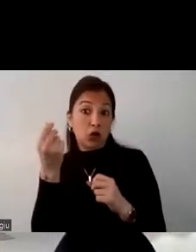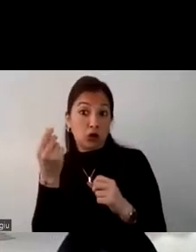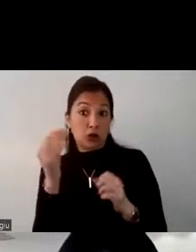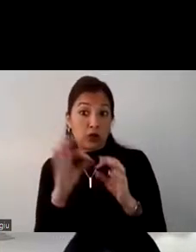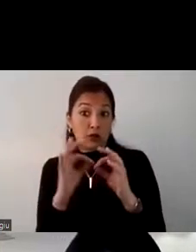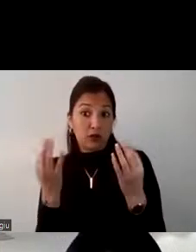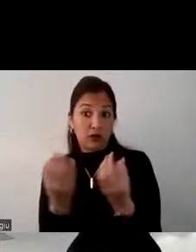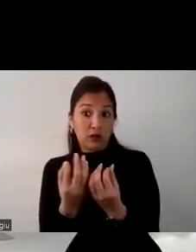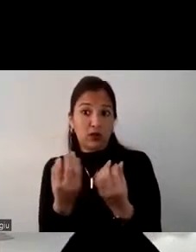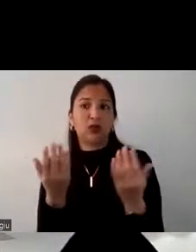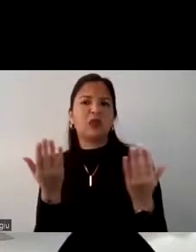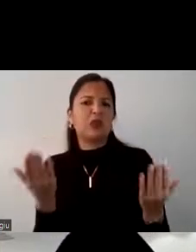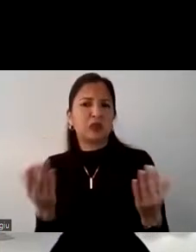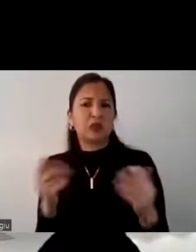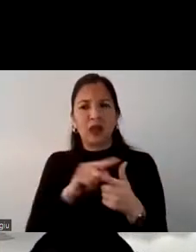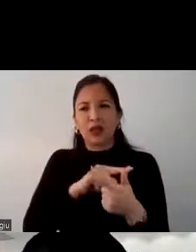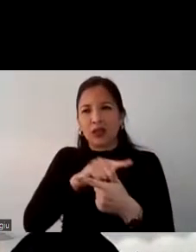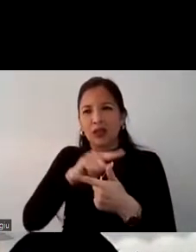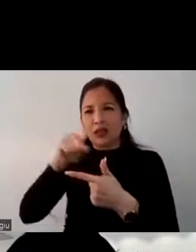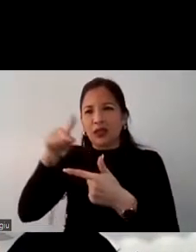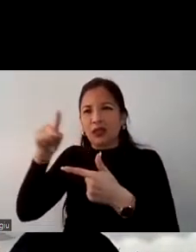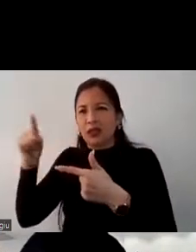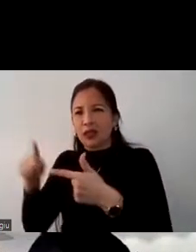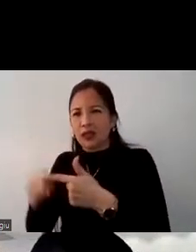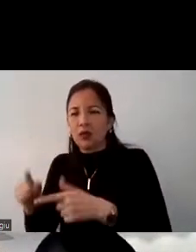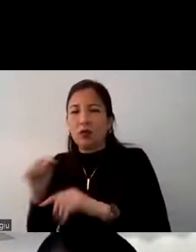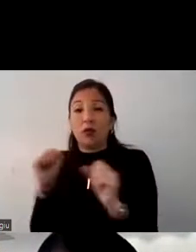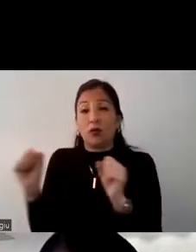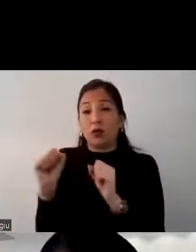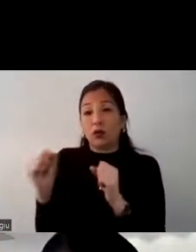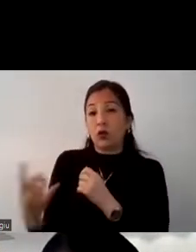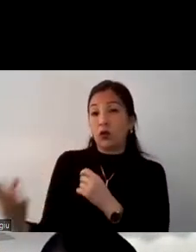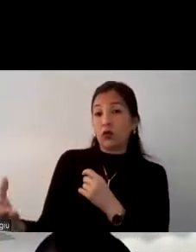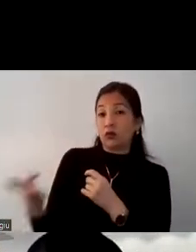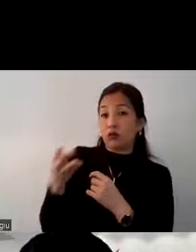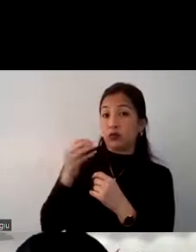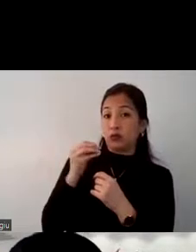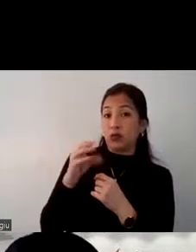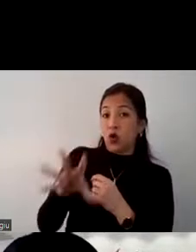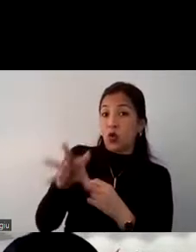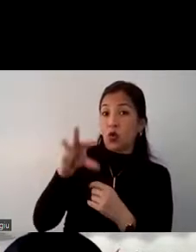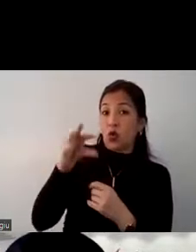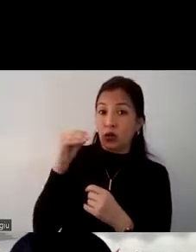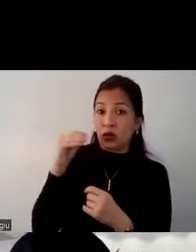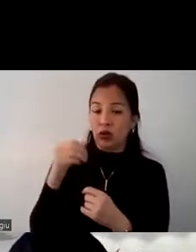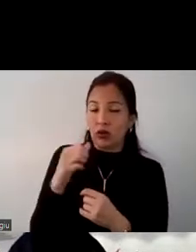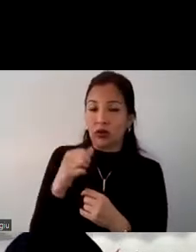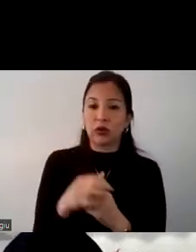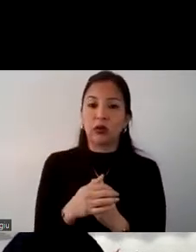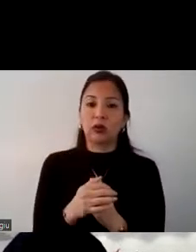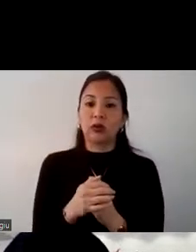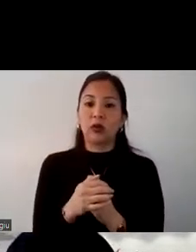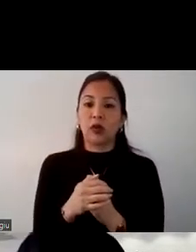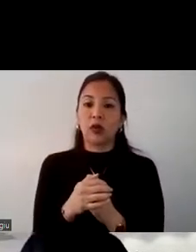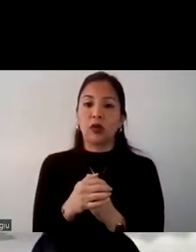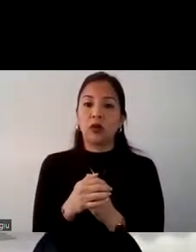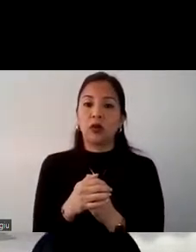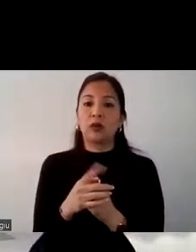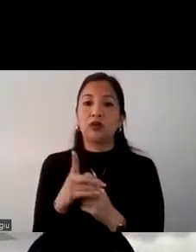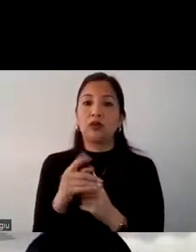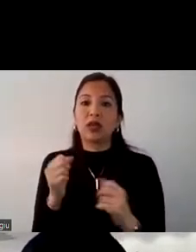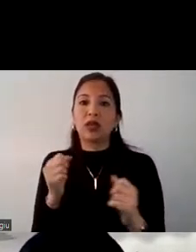y también la distancia y el temor de contagio recordar que no es solo el temor de que uno pueda ir y contagiarse en el destino